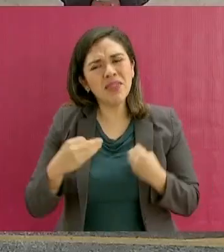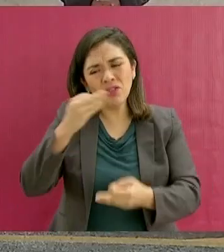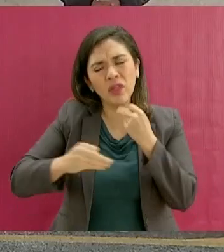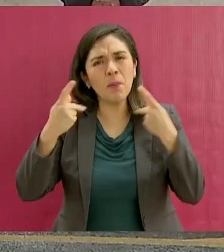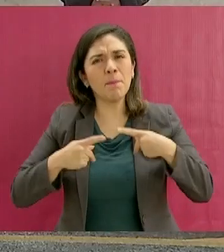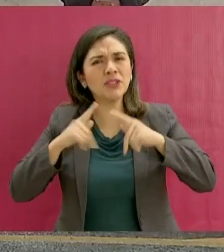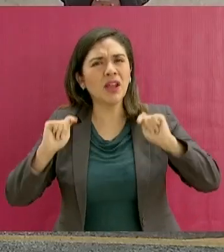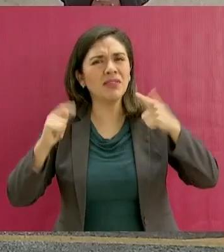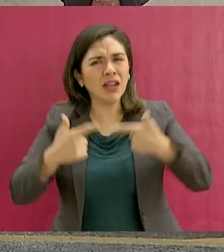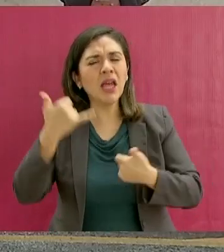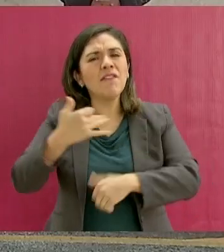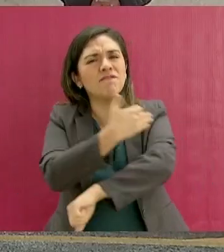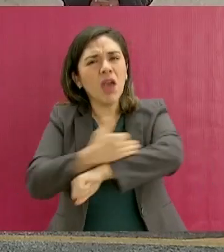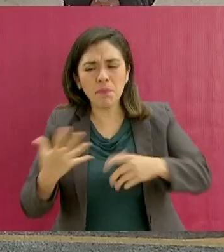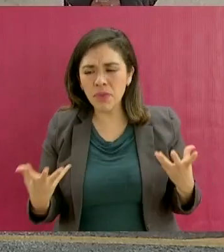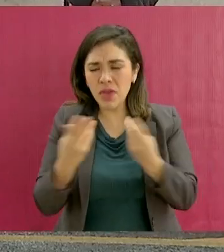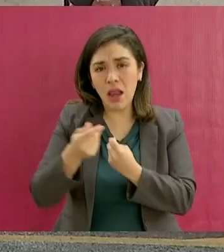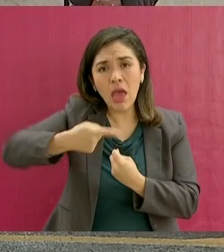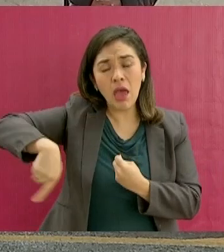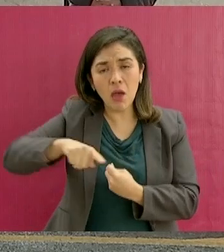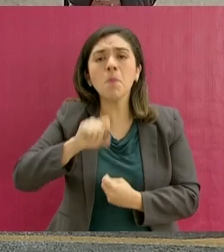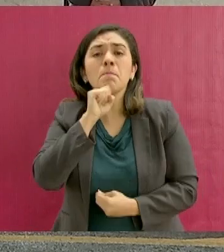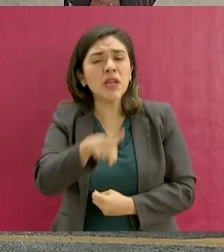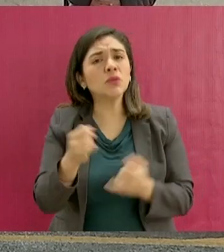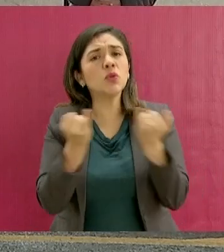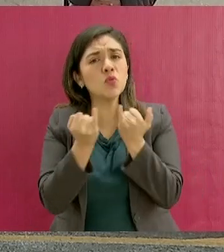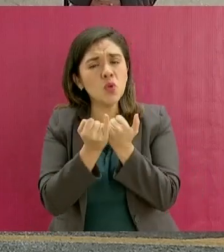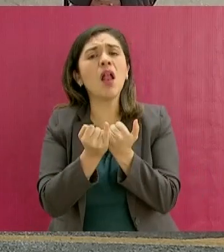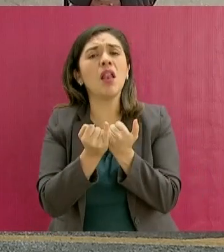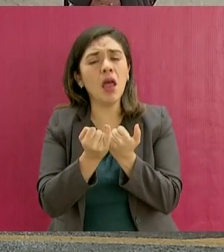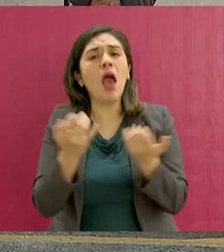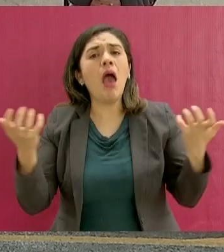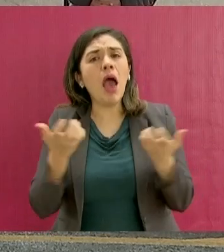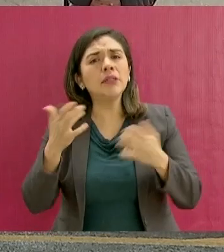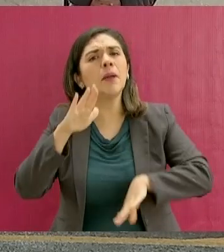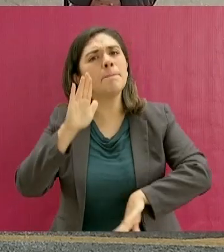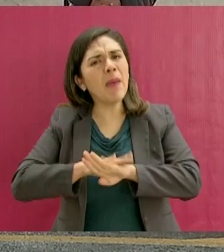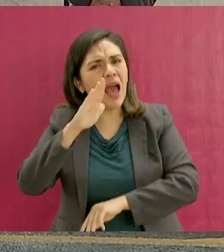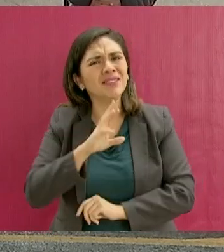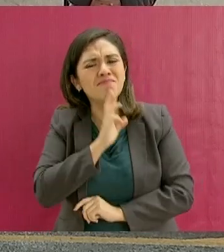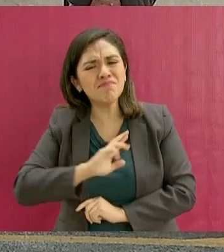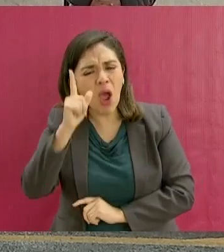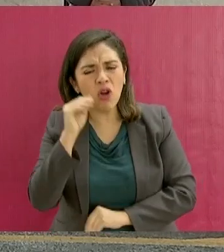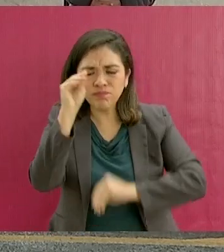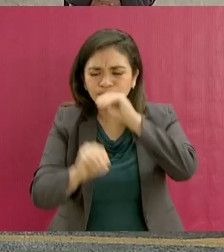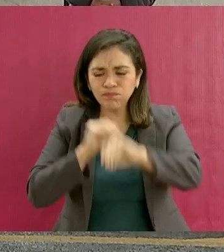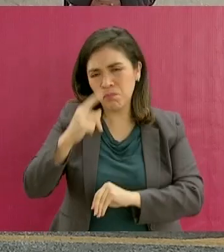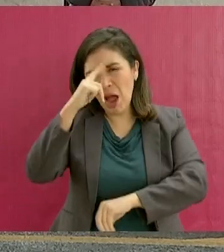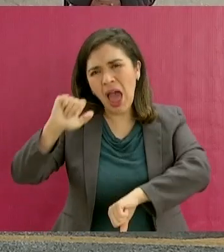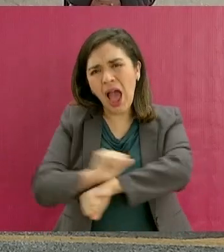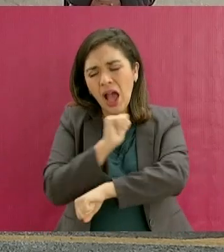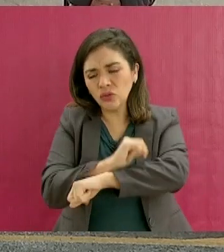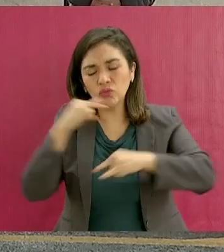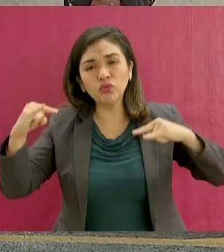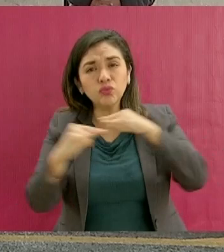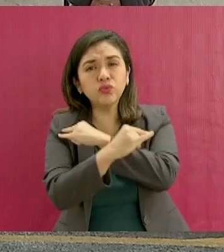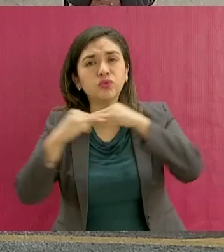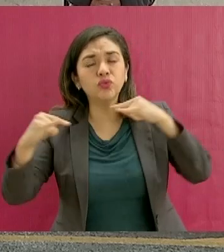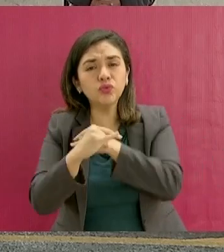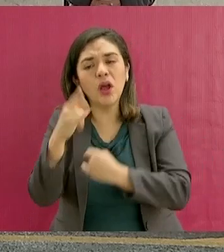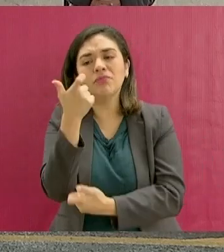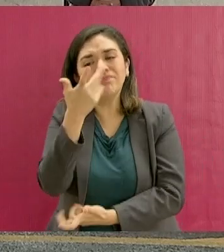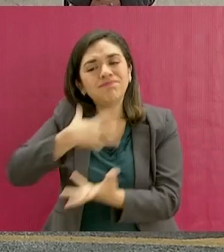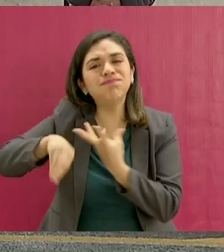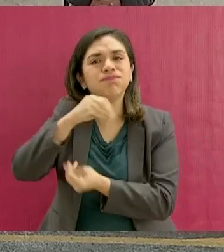y sus familias y al mismo tiempo hacer más eficiente la infraestructura carretera y reactivar la